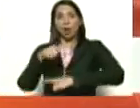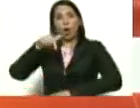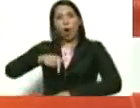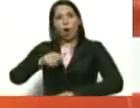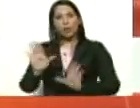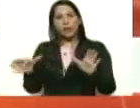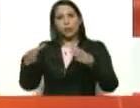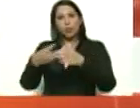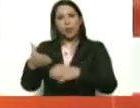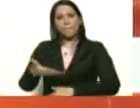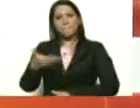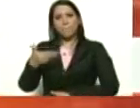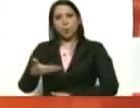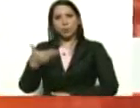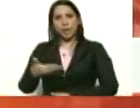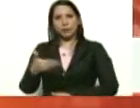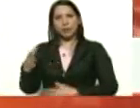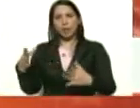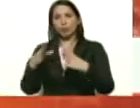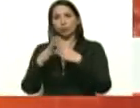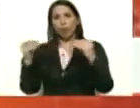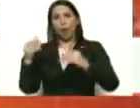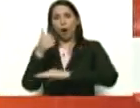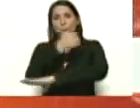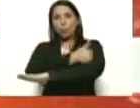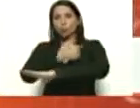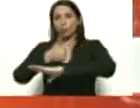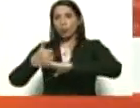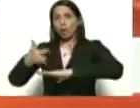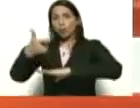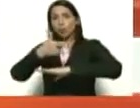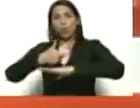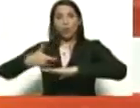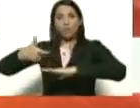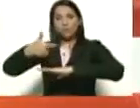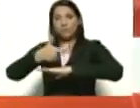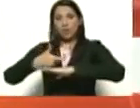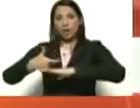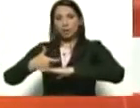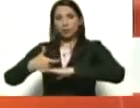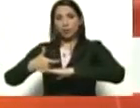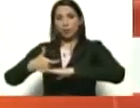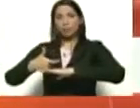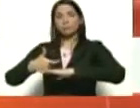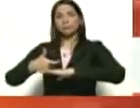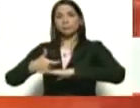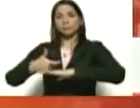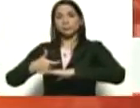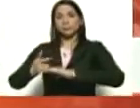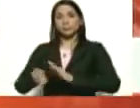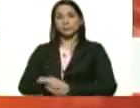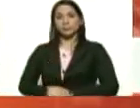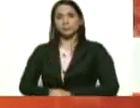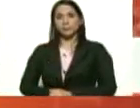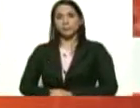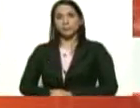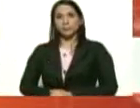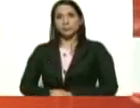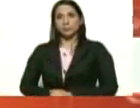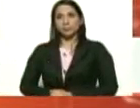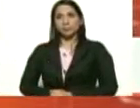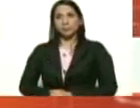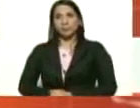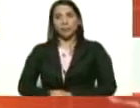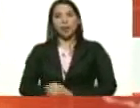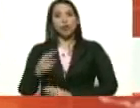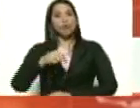importante con las autoridades del gobierno, de la gobernación, es... Del norte de